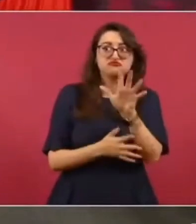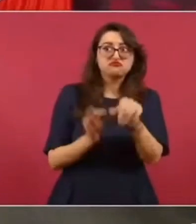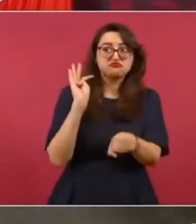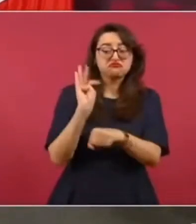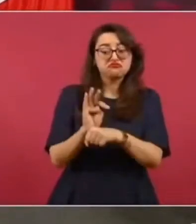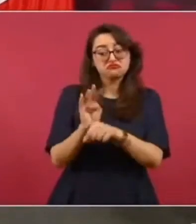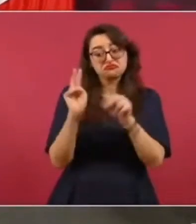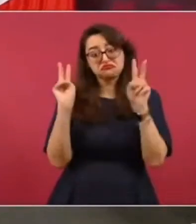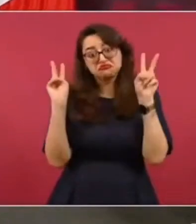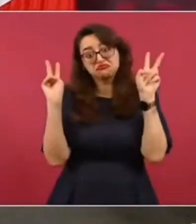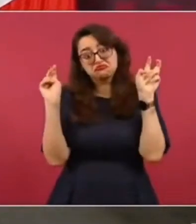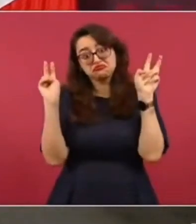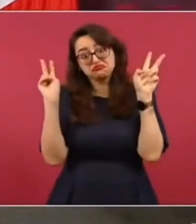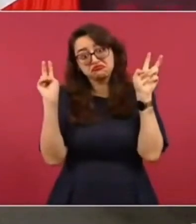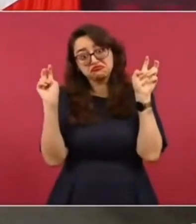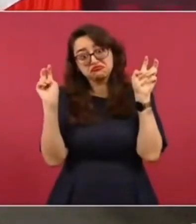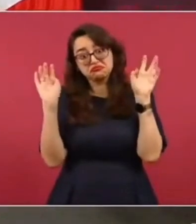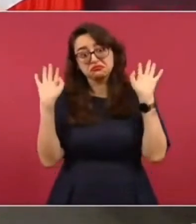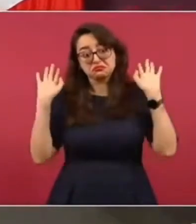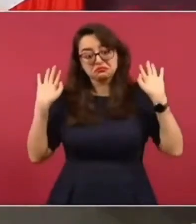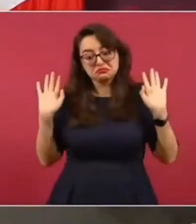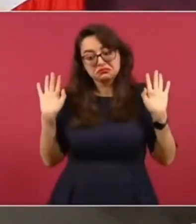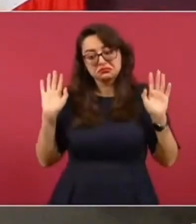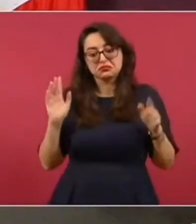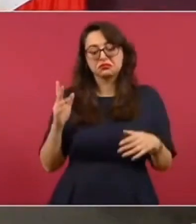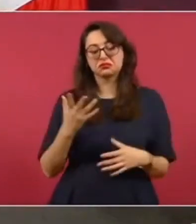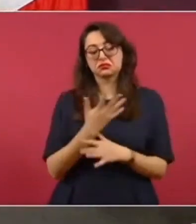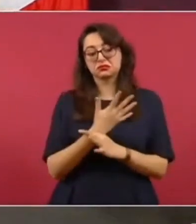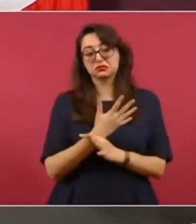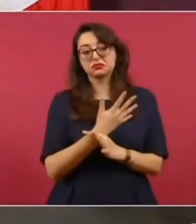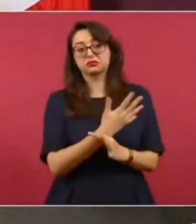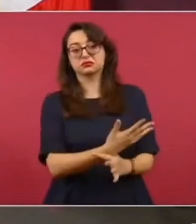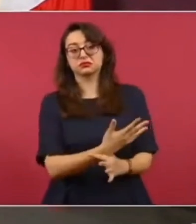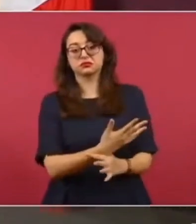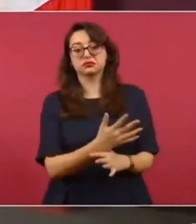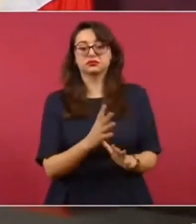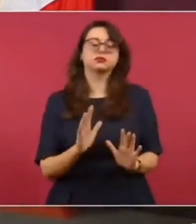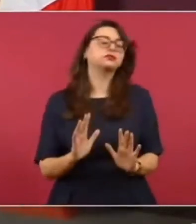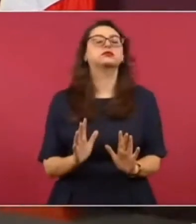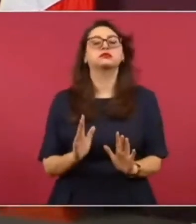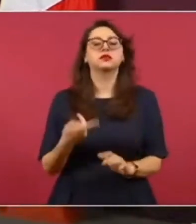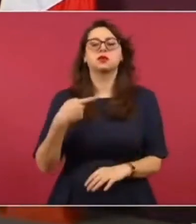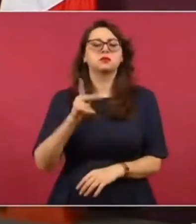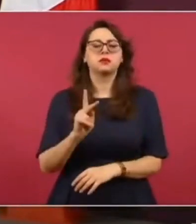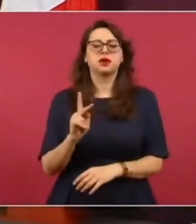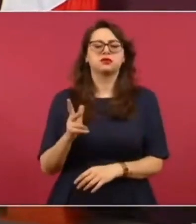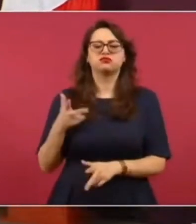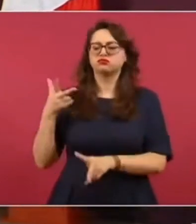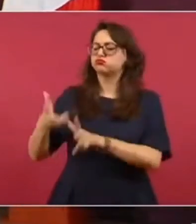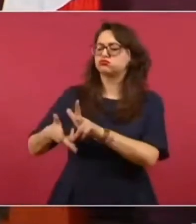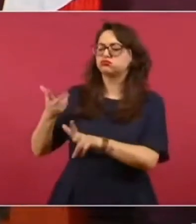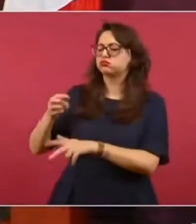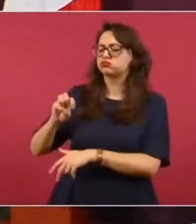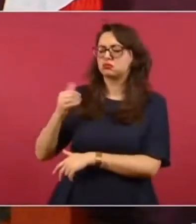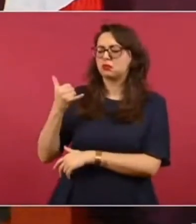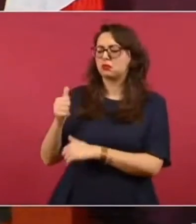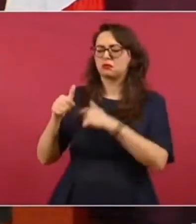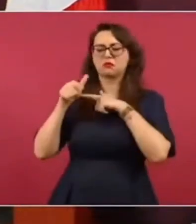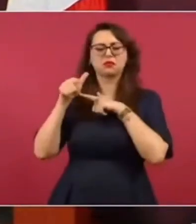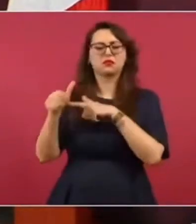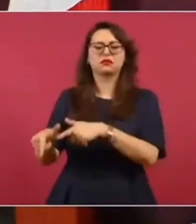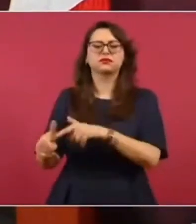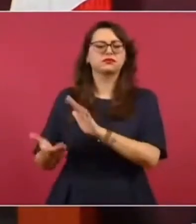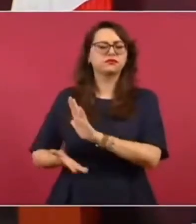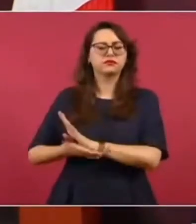o de ambición. Y este, la obra del Tren Maya en todos sus tramos se desarrolla conforme a lo